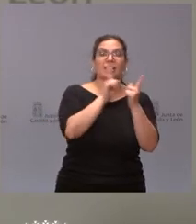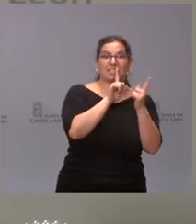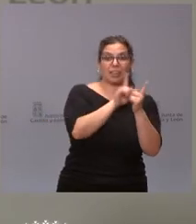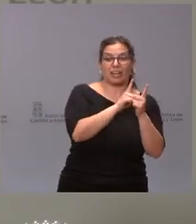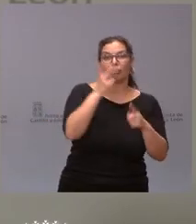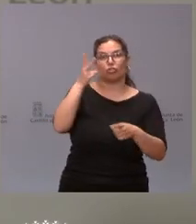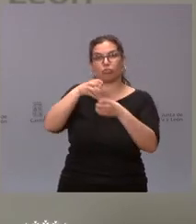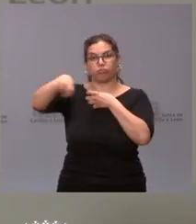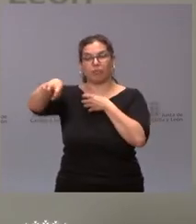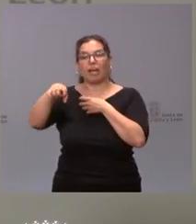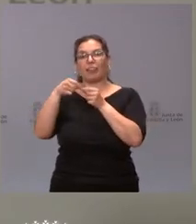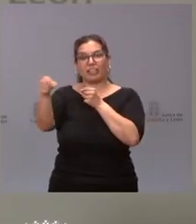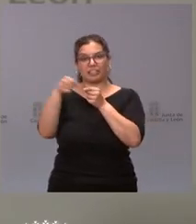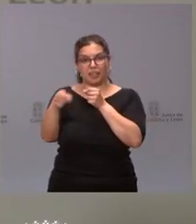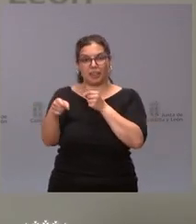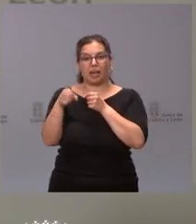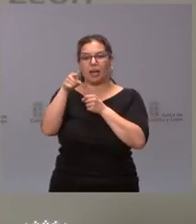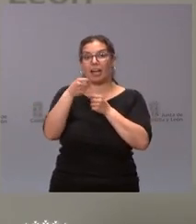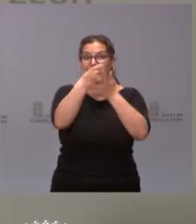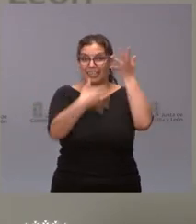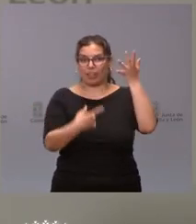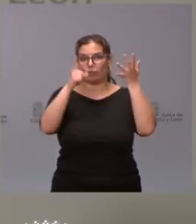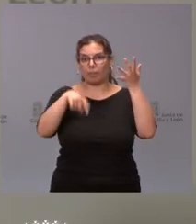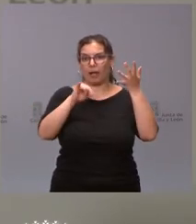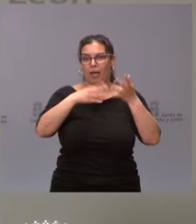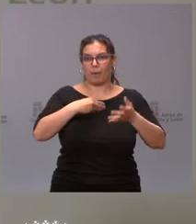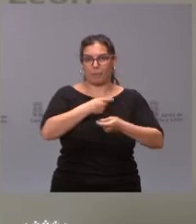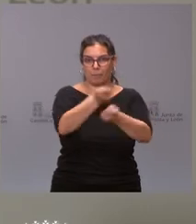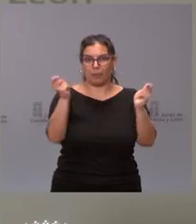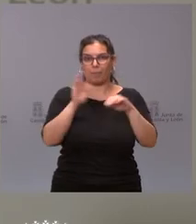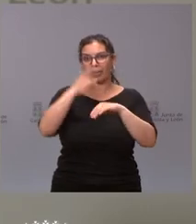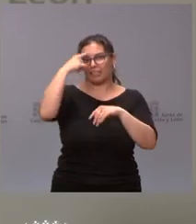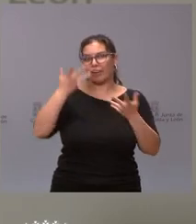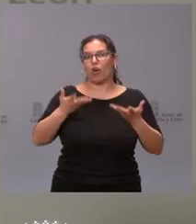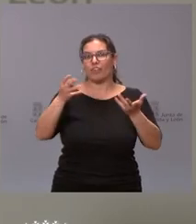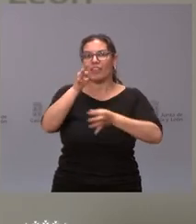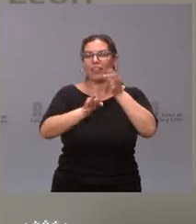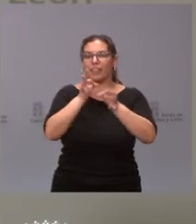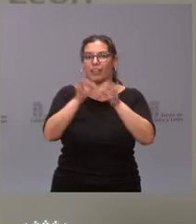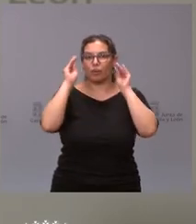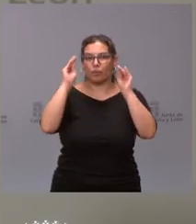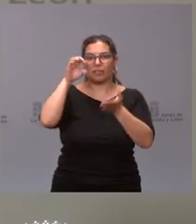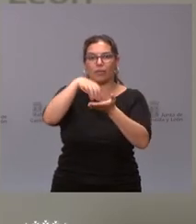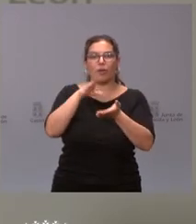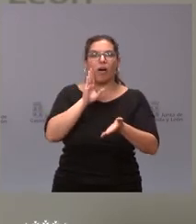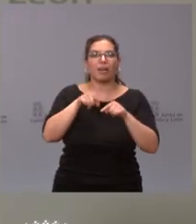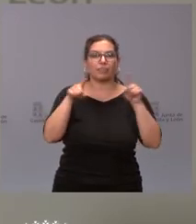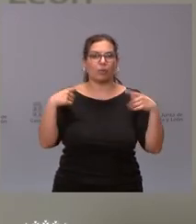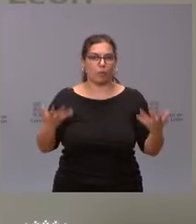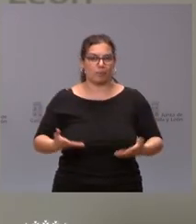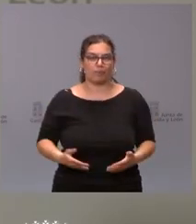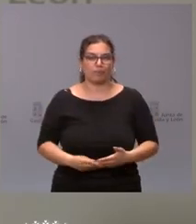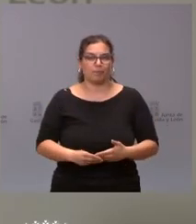ustedes todos los ciclos formativos que van a ofrecerse en Segovia, en ese centro que requiere esta inversión.